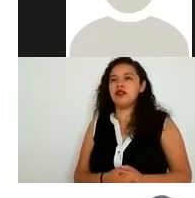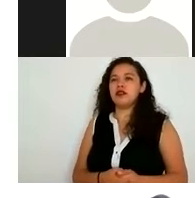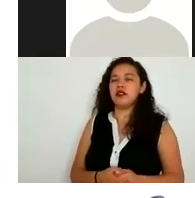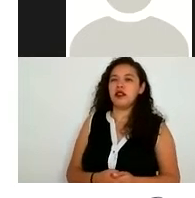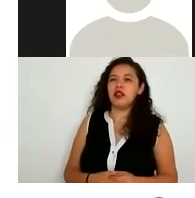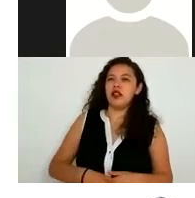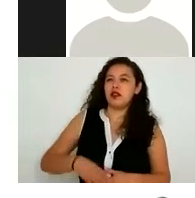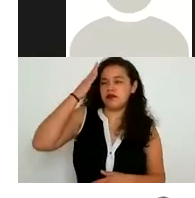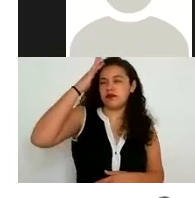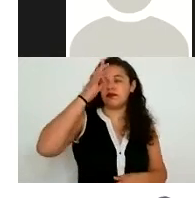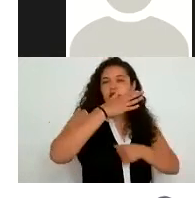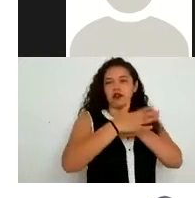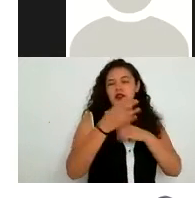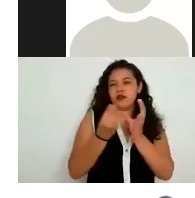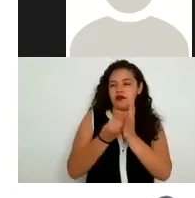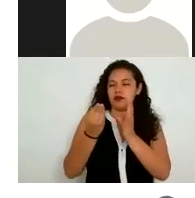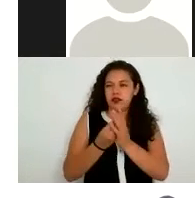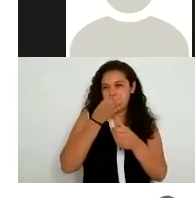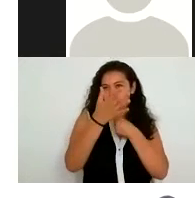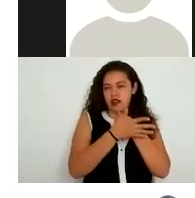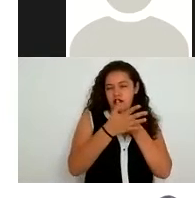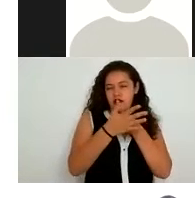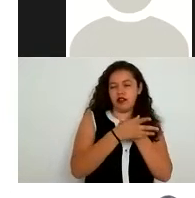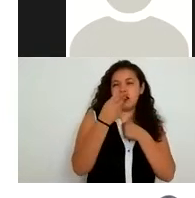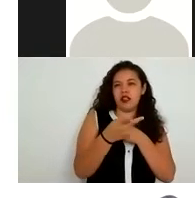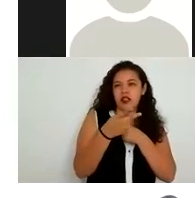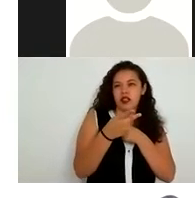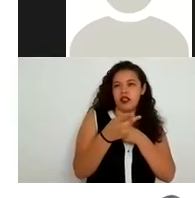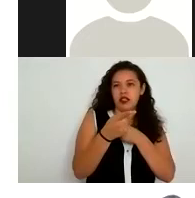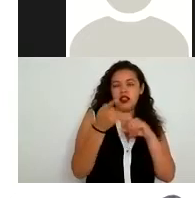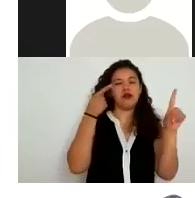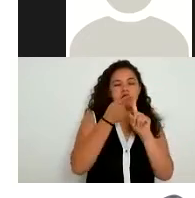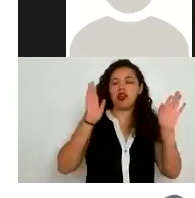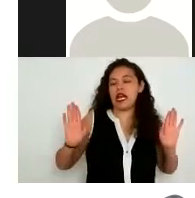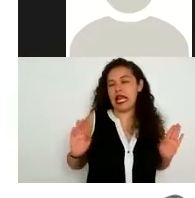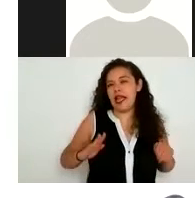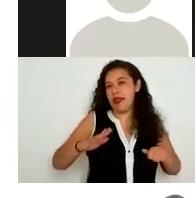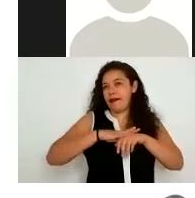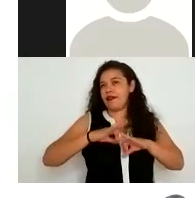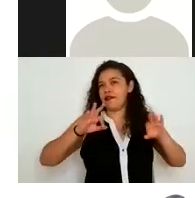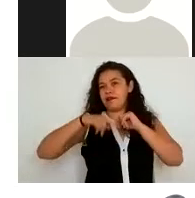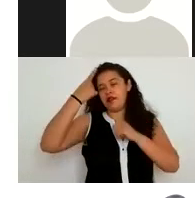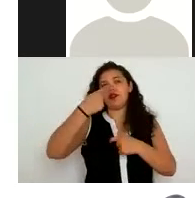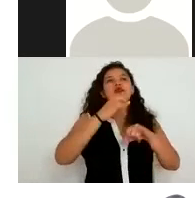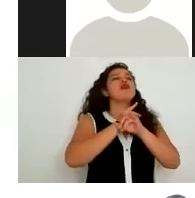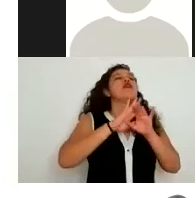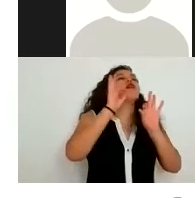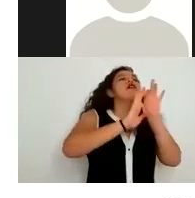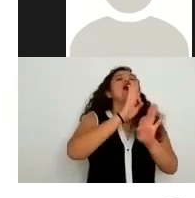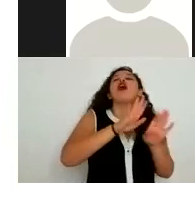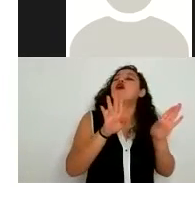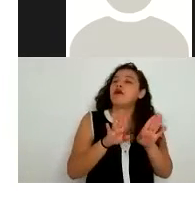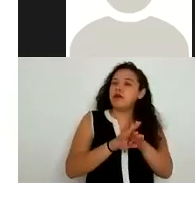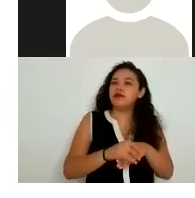del aviso de privacidad retomamos este tema los fines y características principales del tratamiento que tendrán los datos personales recabados